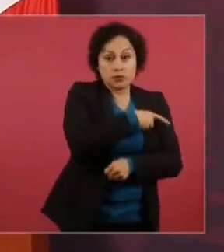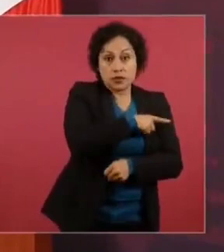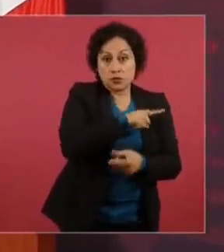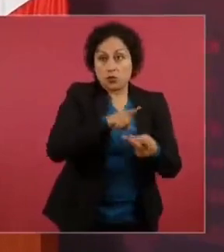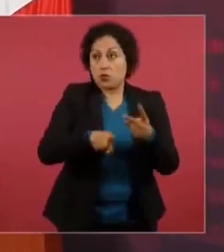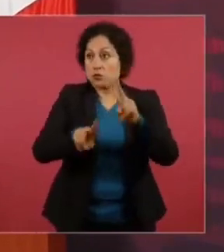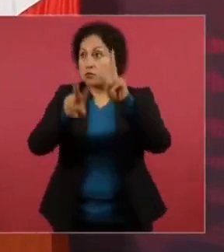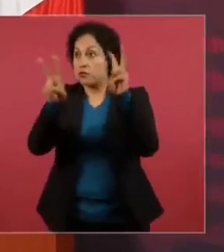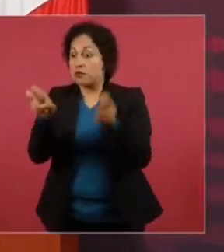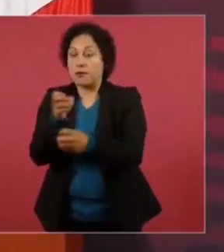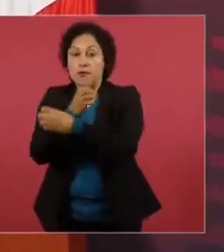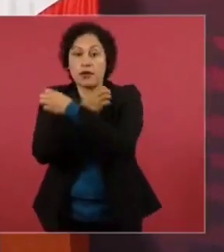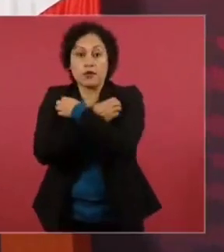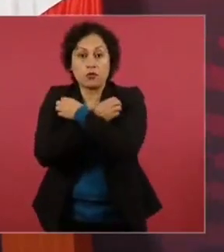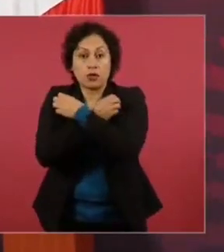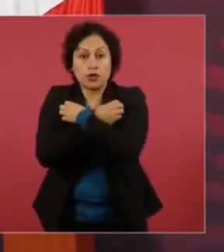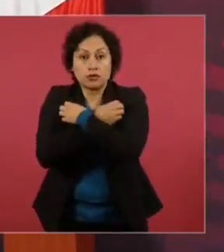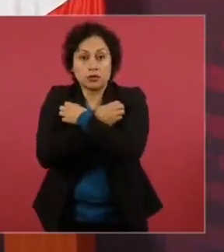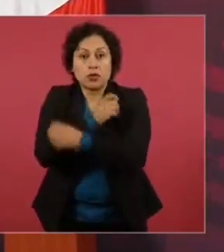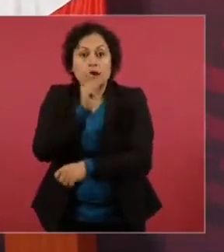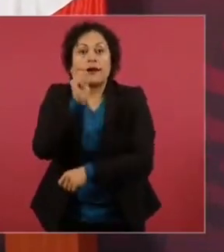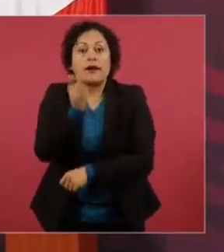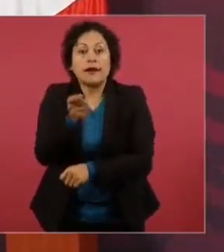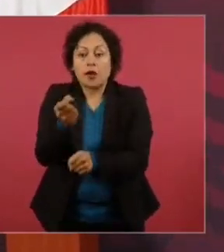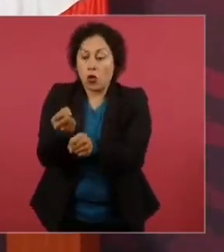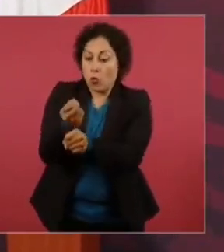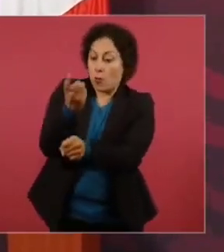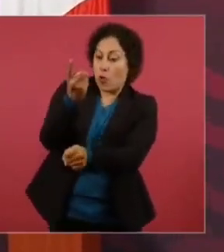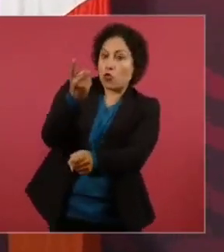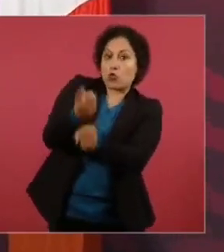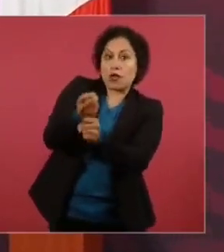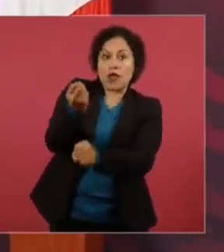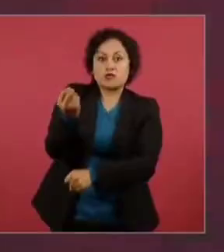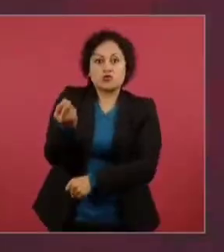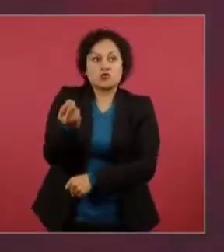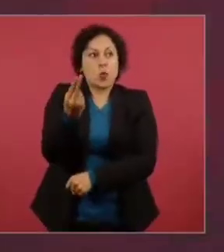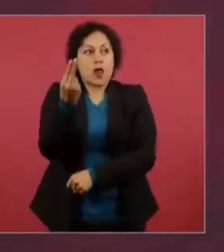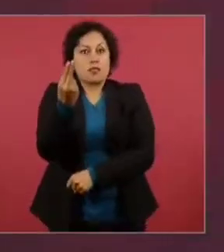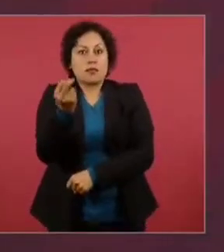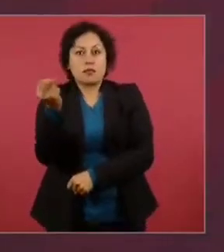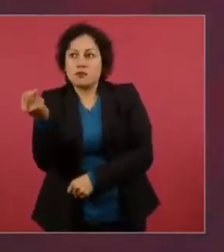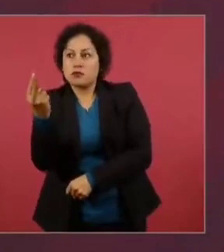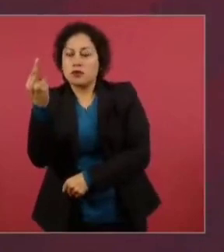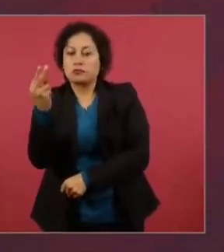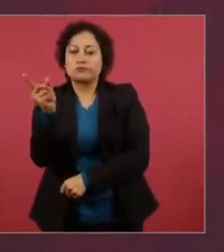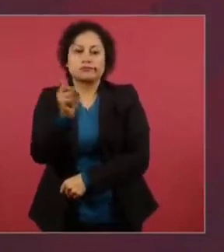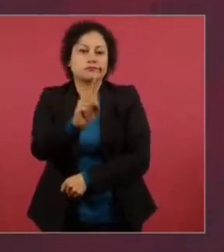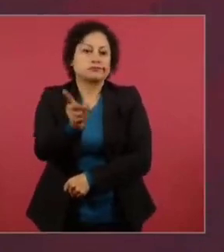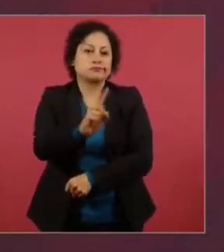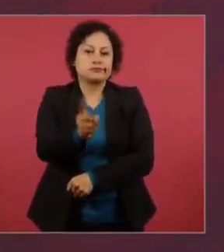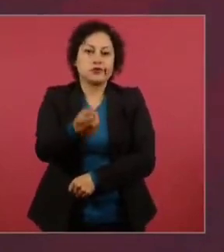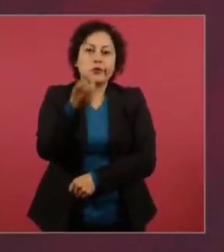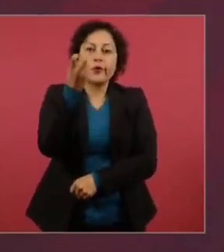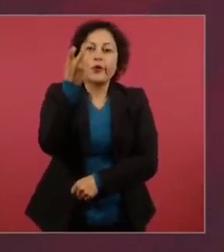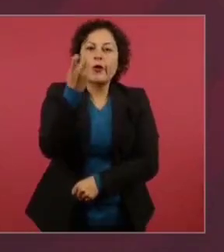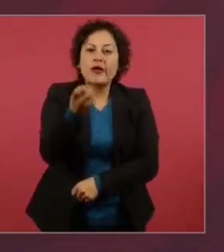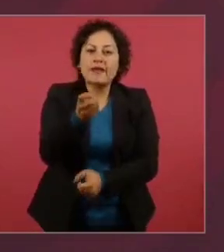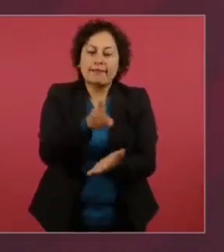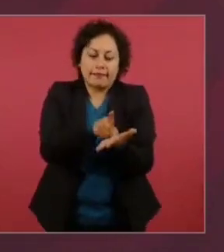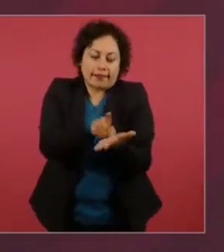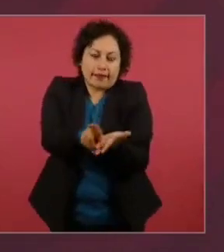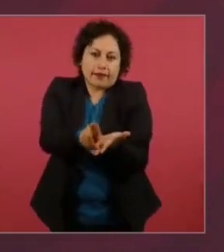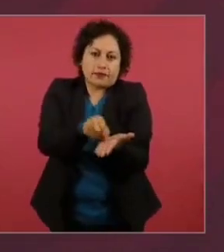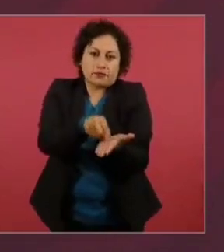son un privilegio, son derechos de los pueblos. ¿Cómo si me enfermo